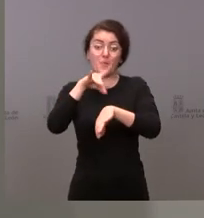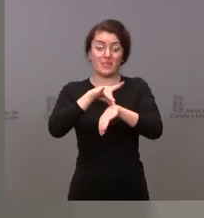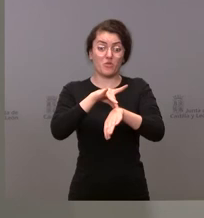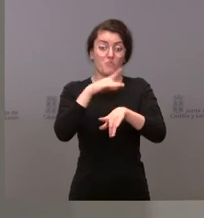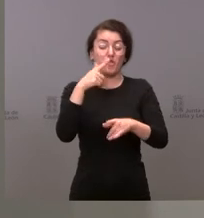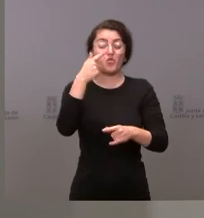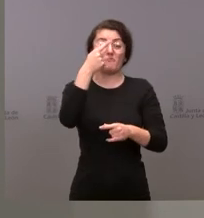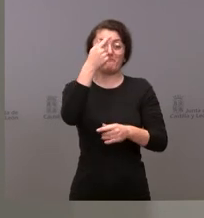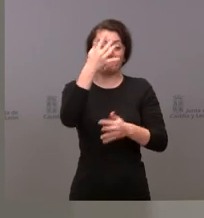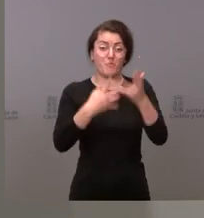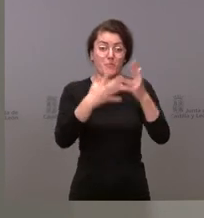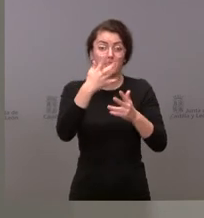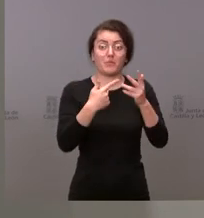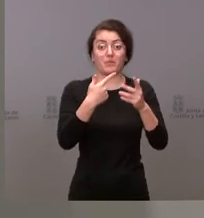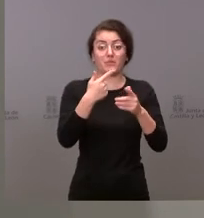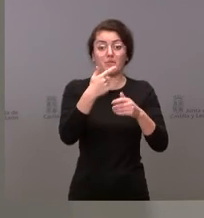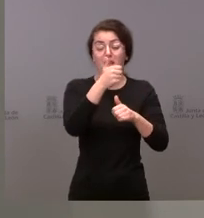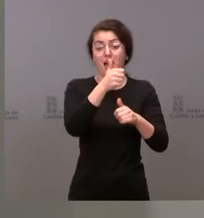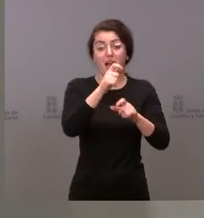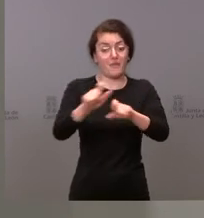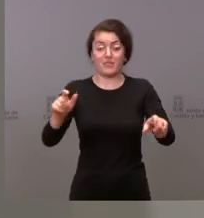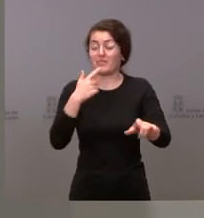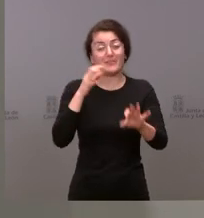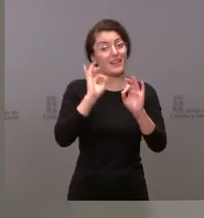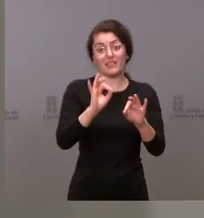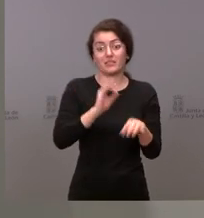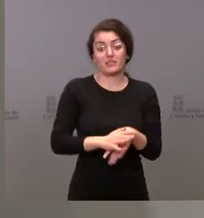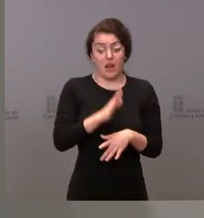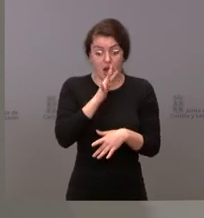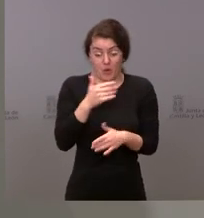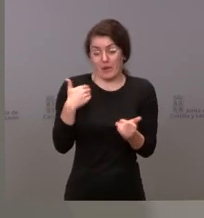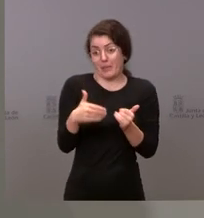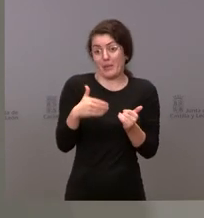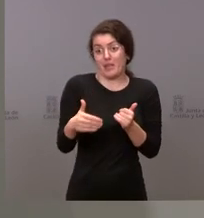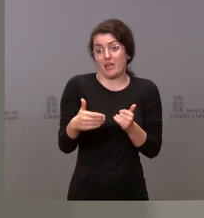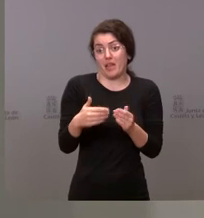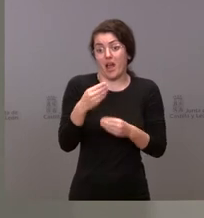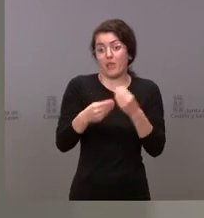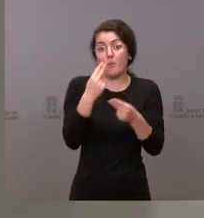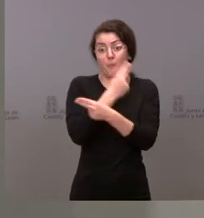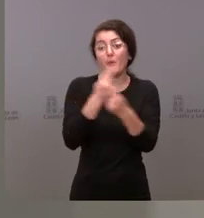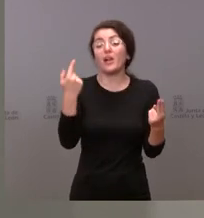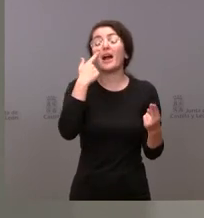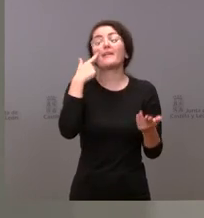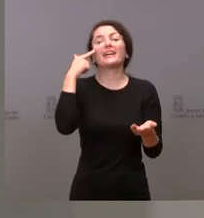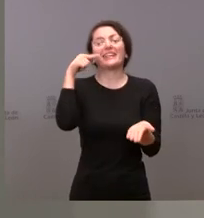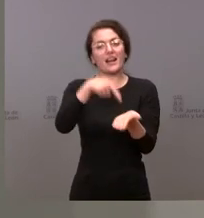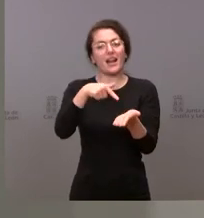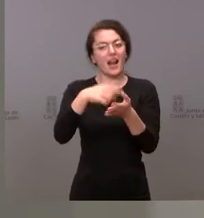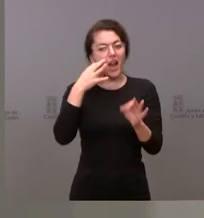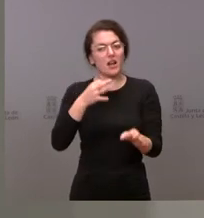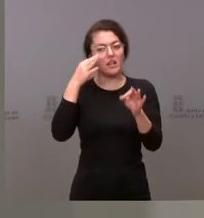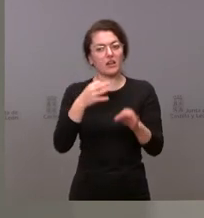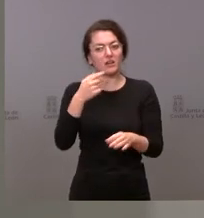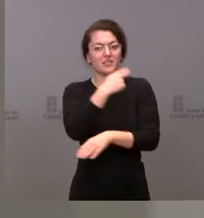en el momento que lo hagamos público que insisto lo vamos a hacer público en muy poco tiempo veremos cuál es la realidad sanitaria de cada provincia